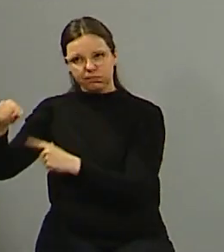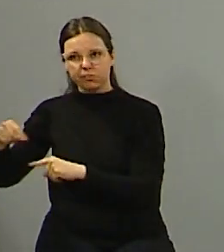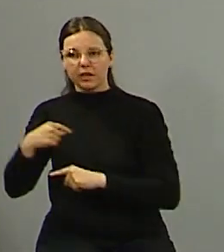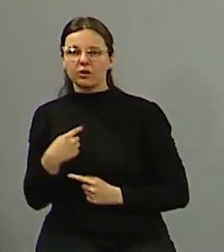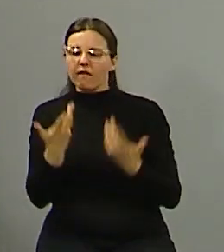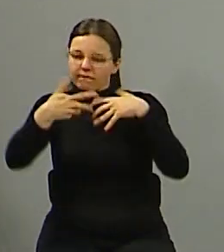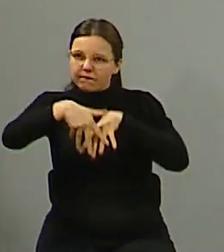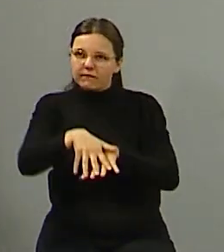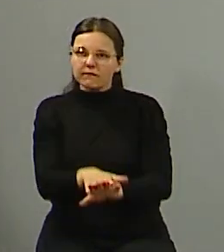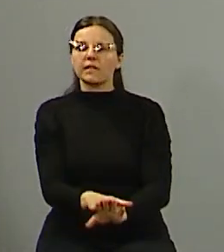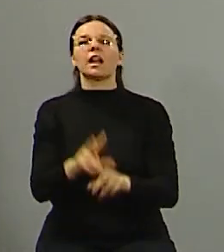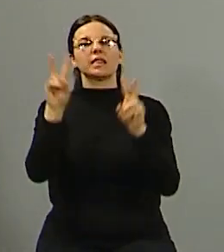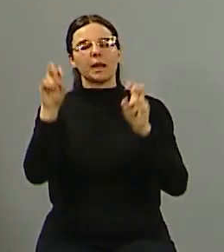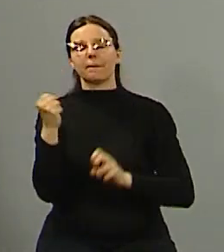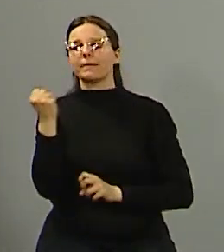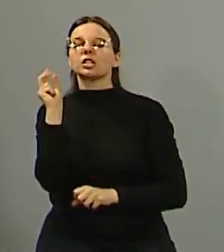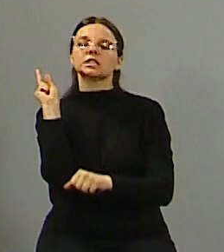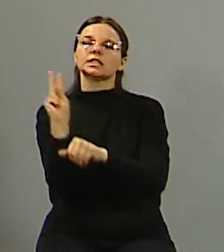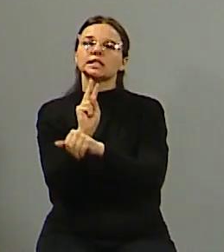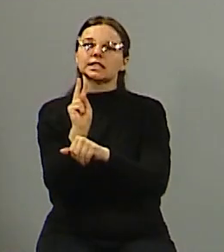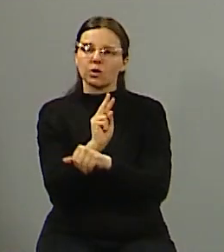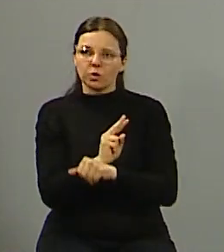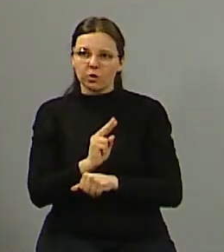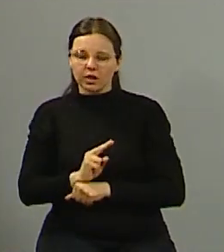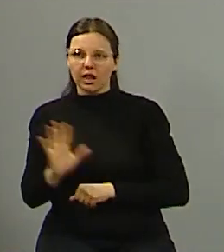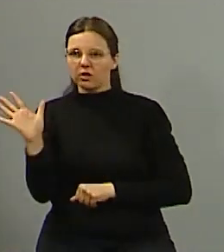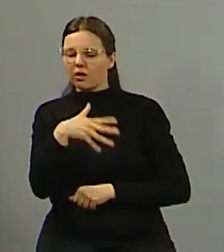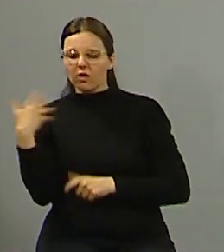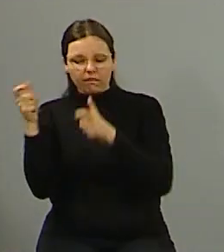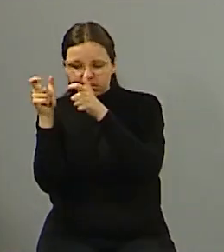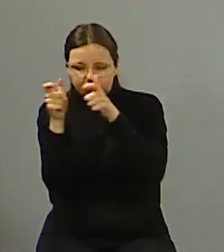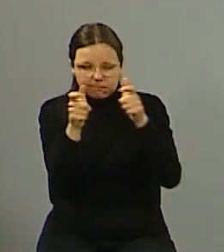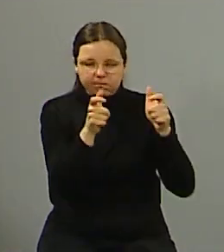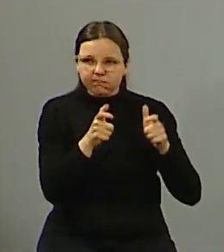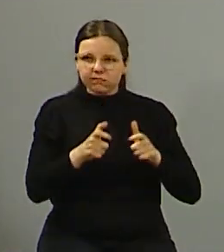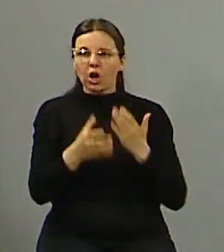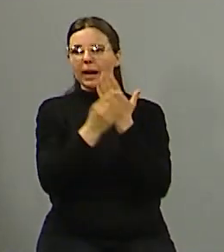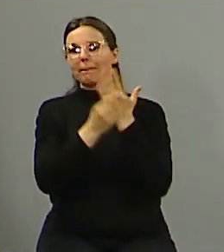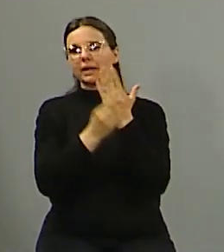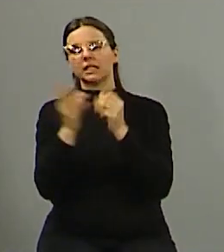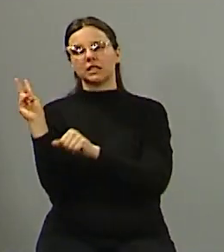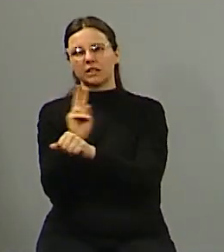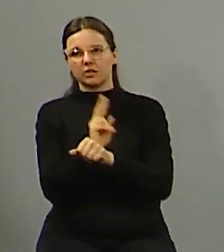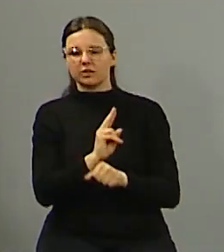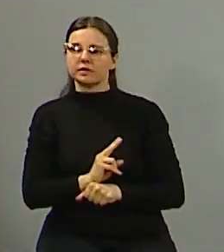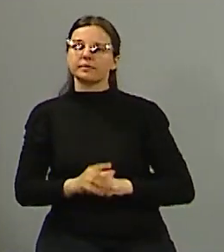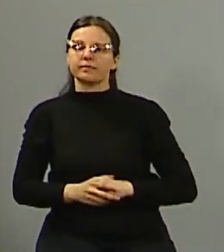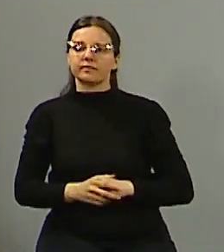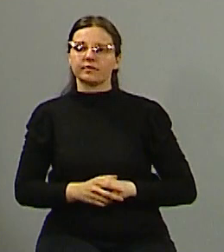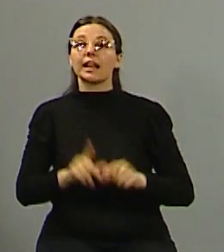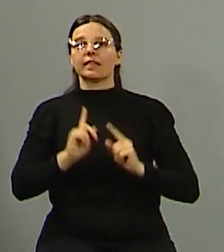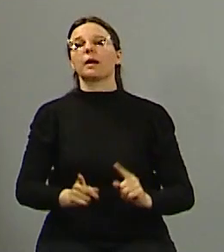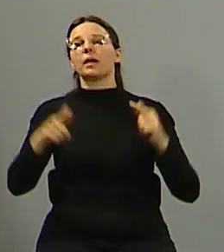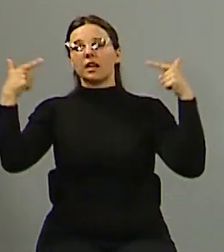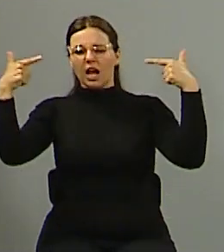en el tema seguridad generando un centro de monitoreo en conjunto con el ministerio de seguridad aportando mayor cantidad de cámaras de